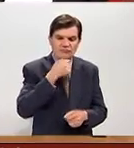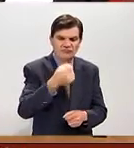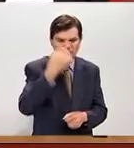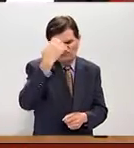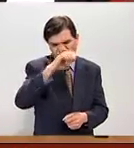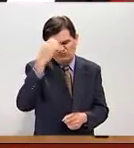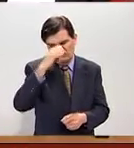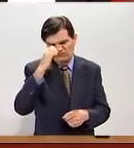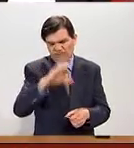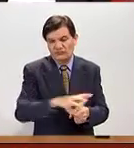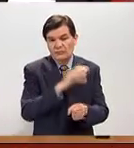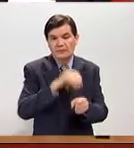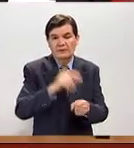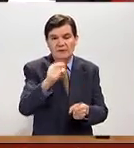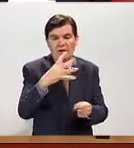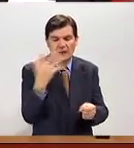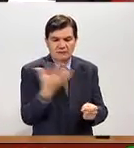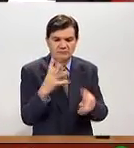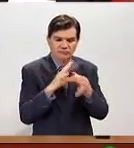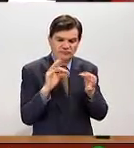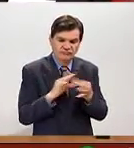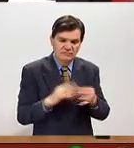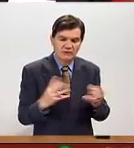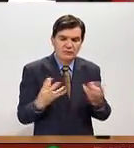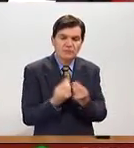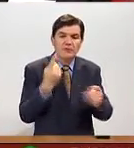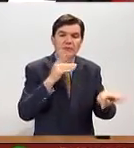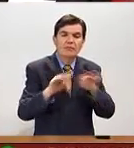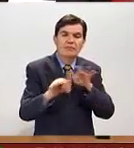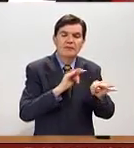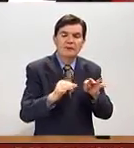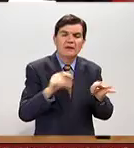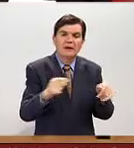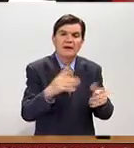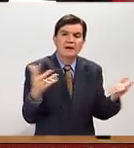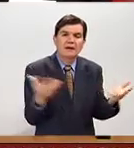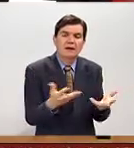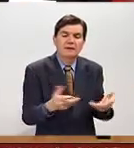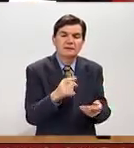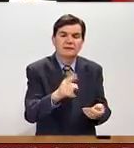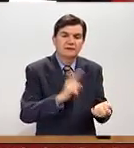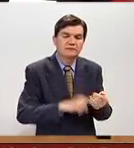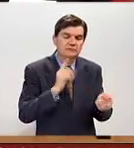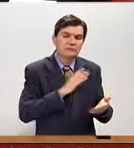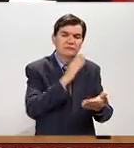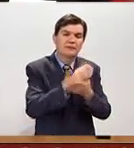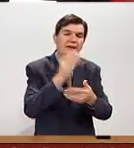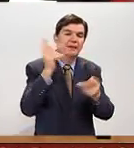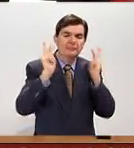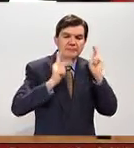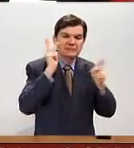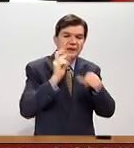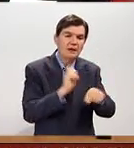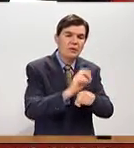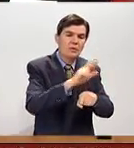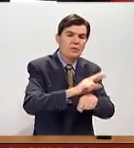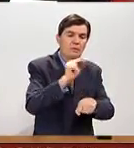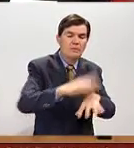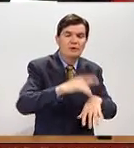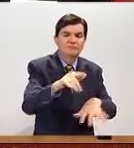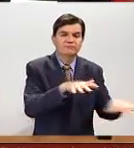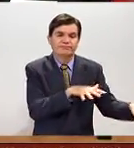experimentado, quien nos va a presentar un trabajo, un trabajo muy especial que hizo en su visita a Ecuador, en este